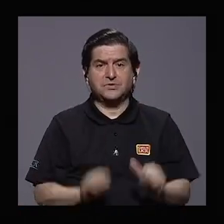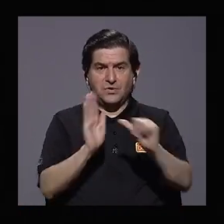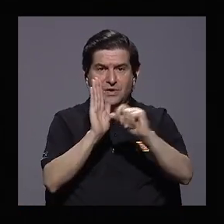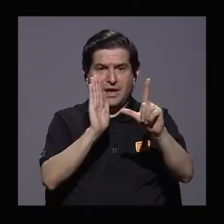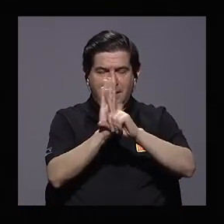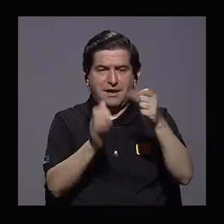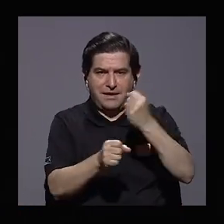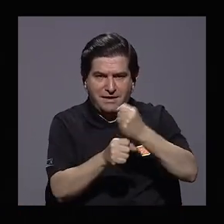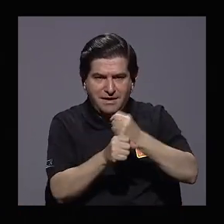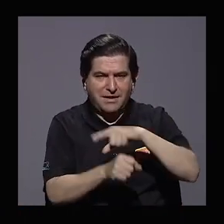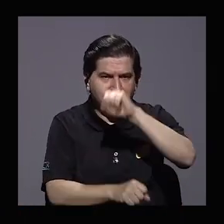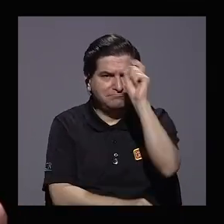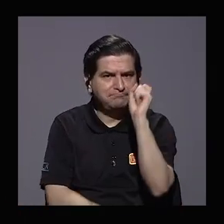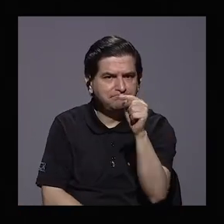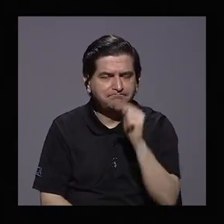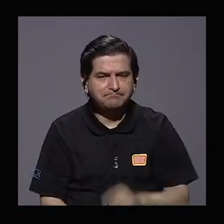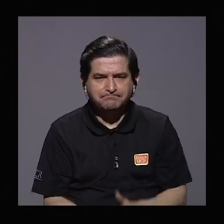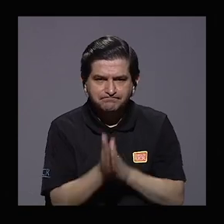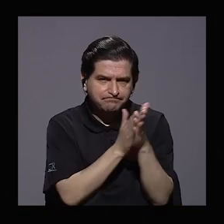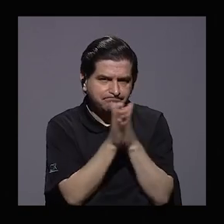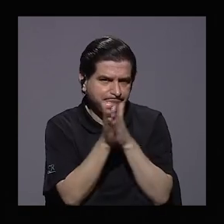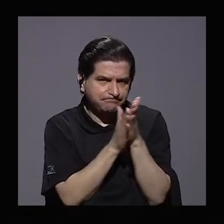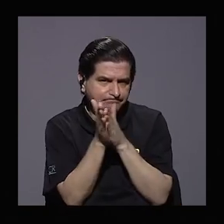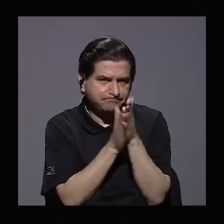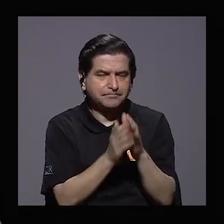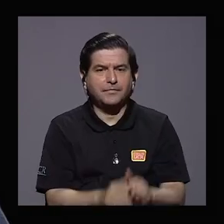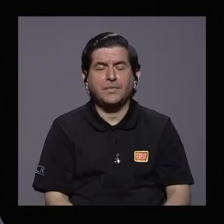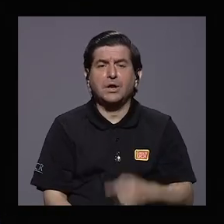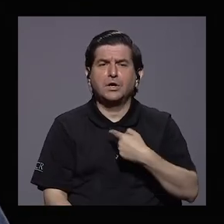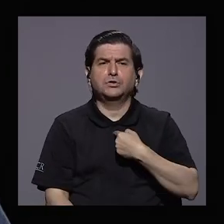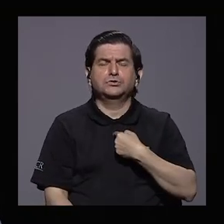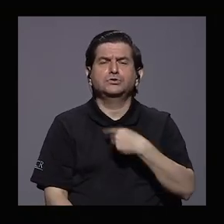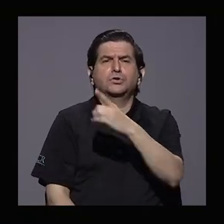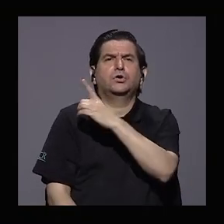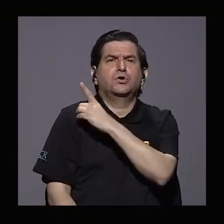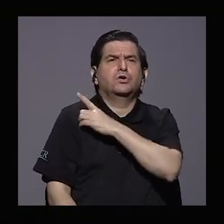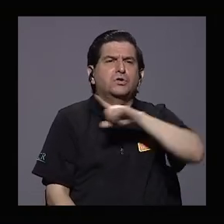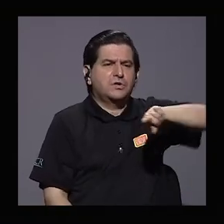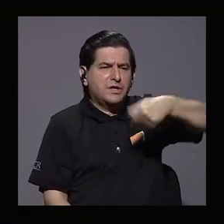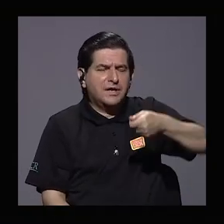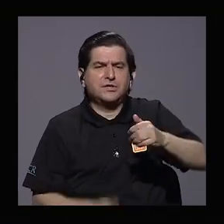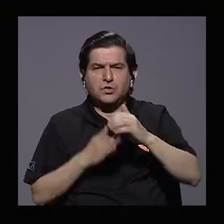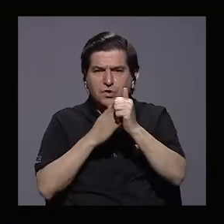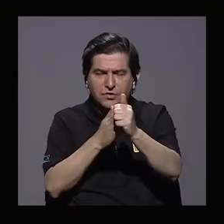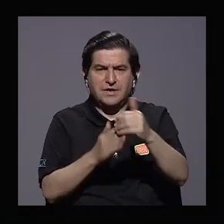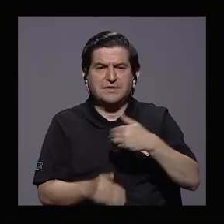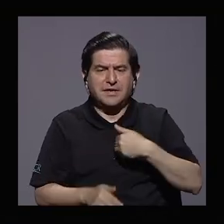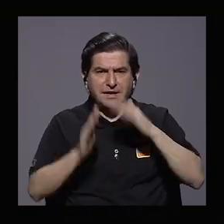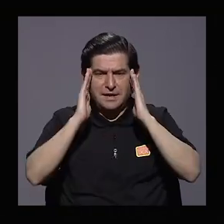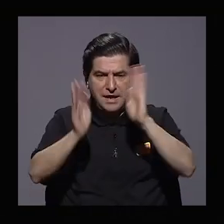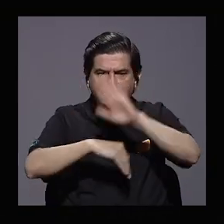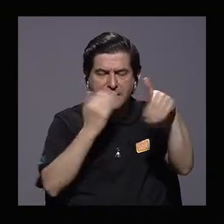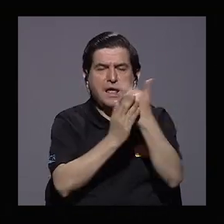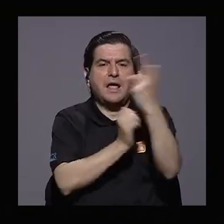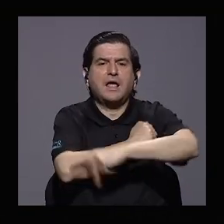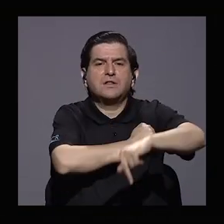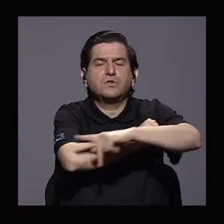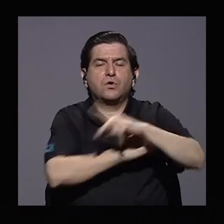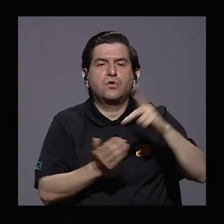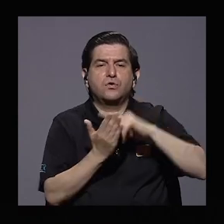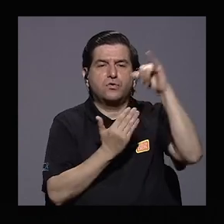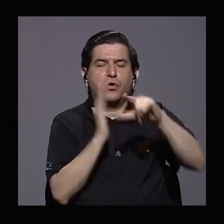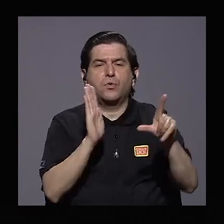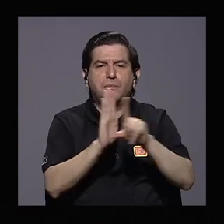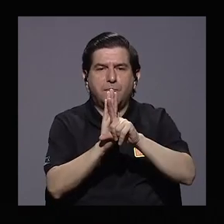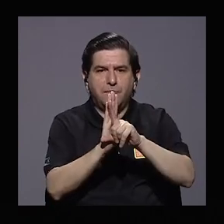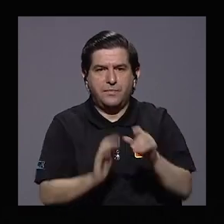Legislativa, se la pregunto y aprovecho eso. Yo he venido como director de este canal liderando que tengamos cobertura en todo el territorio nacional, hay un proyecto de